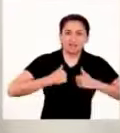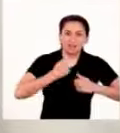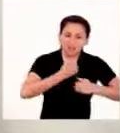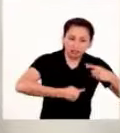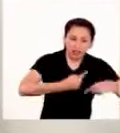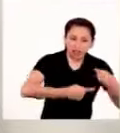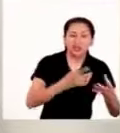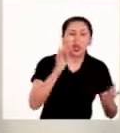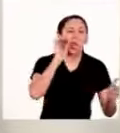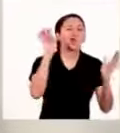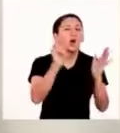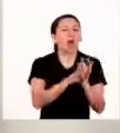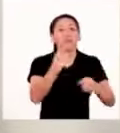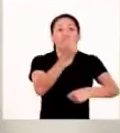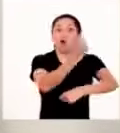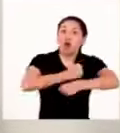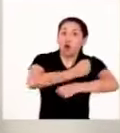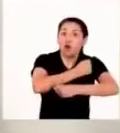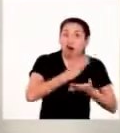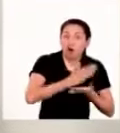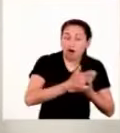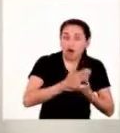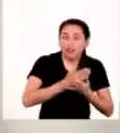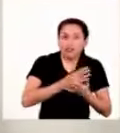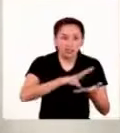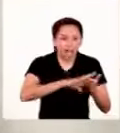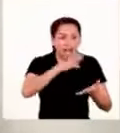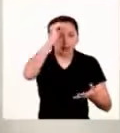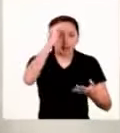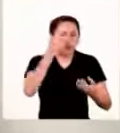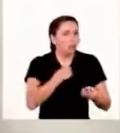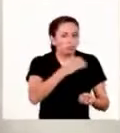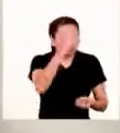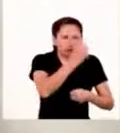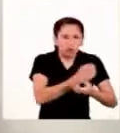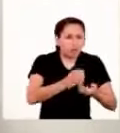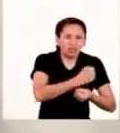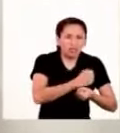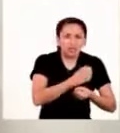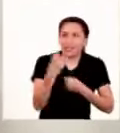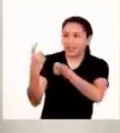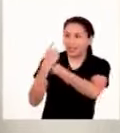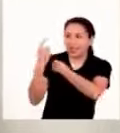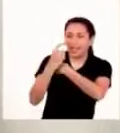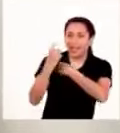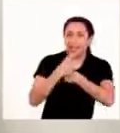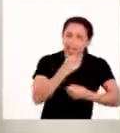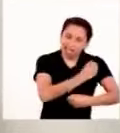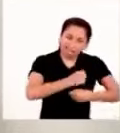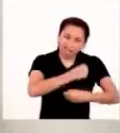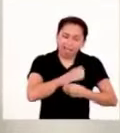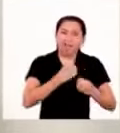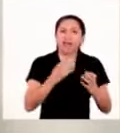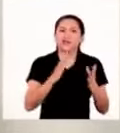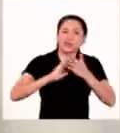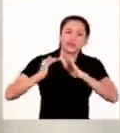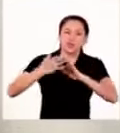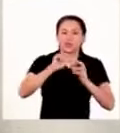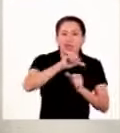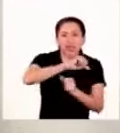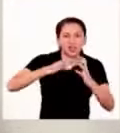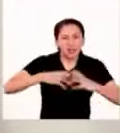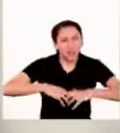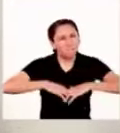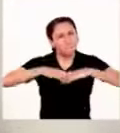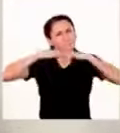cotidianas como la cocina por ejemplo. Aprender una receta podría resignificar su historia familiar